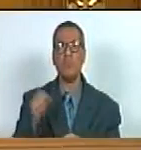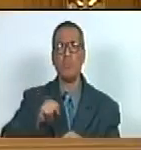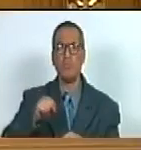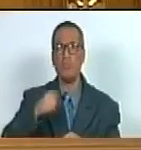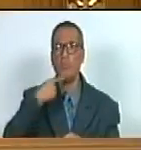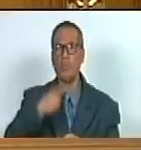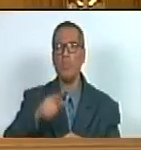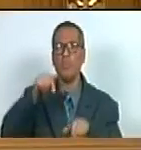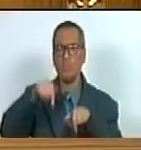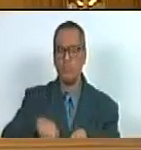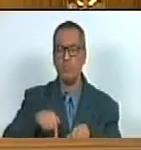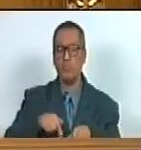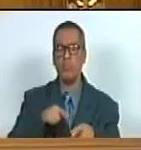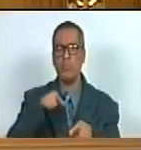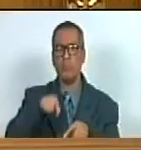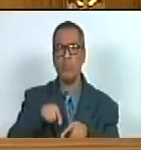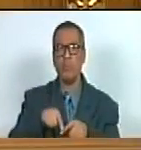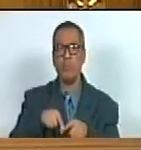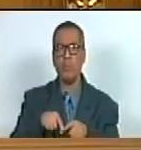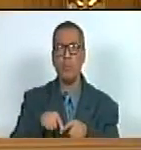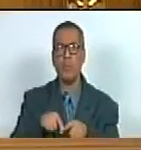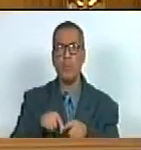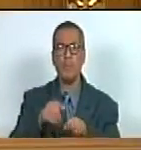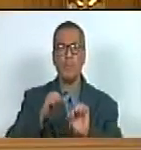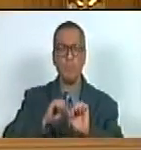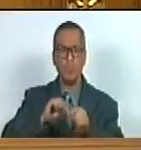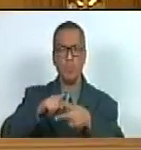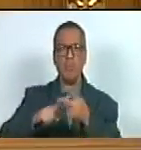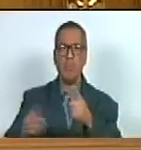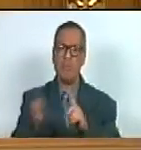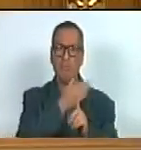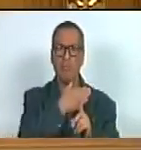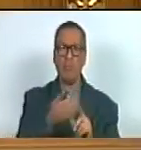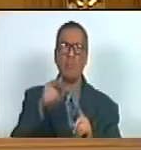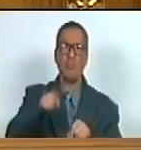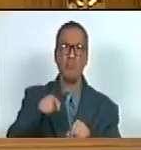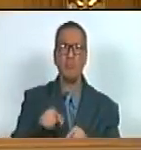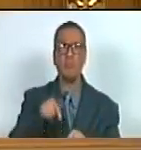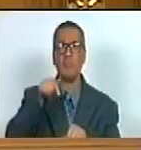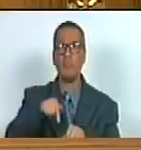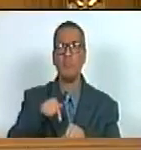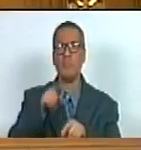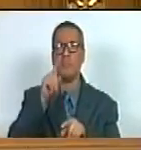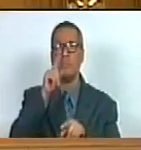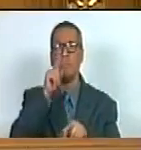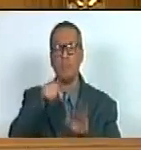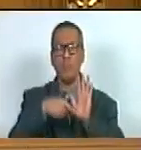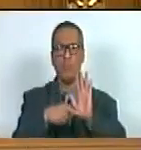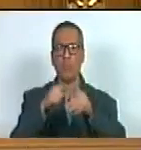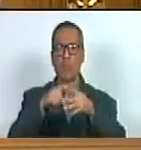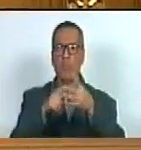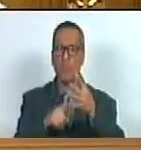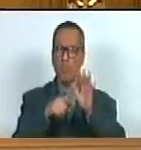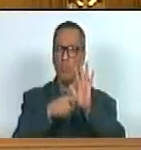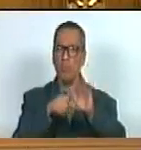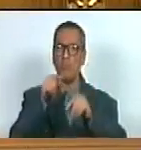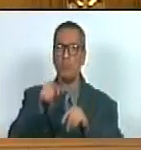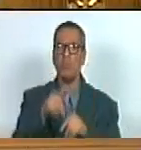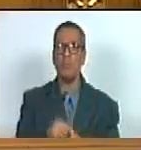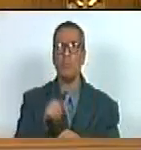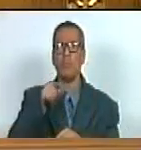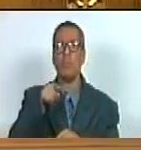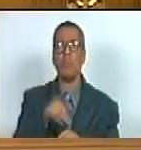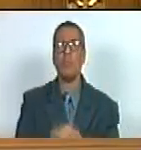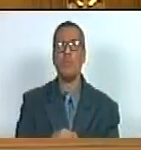y todavía siguen siendo discriminados maltratados y esta es una de las tantas muestras de